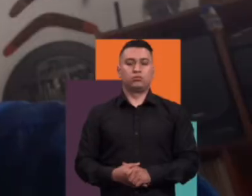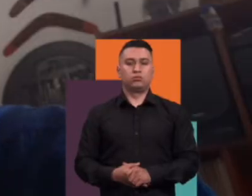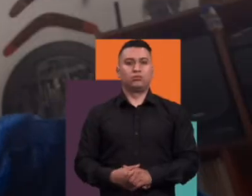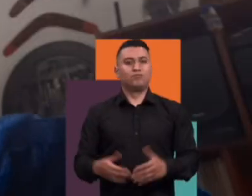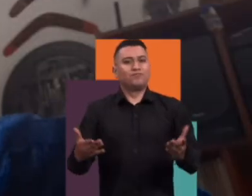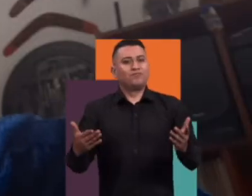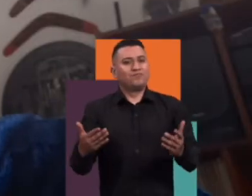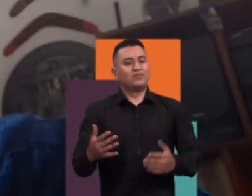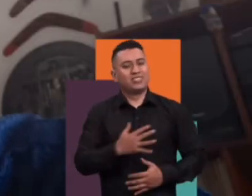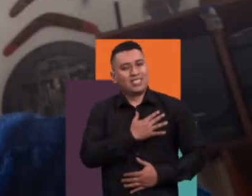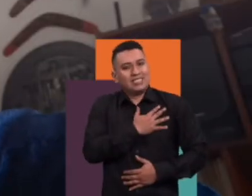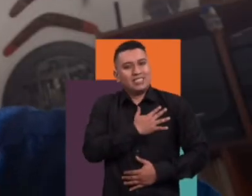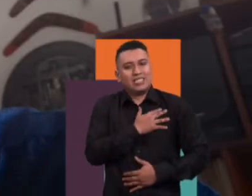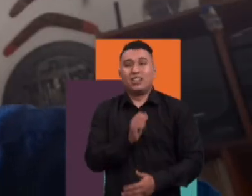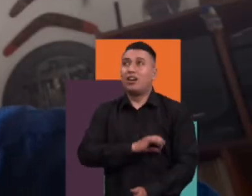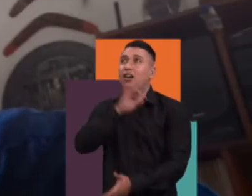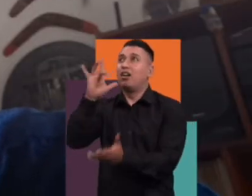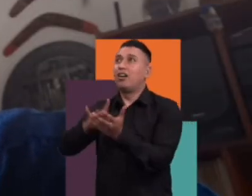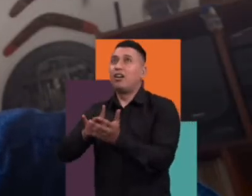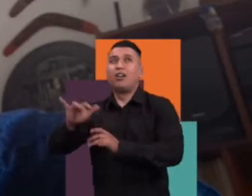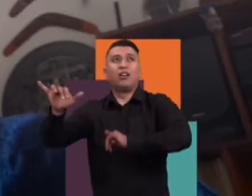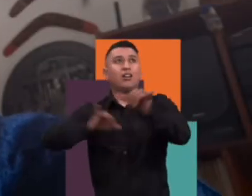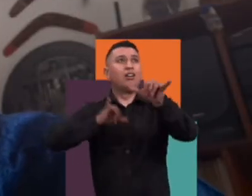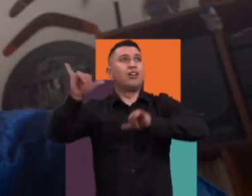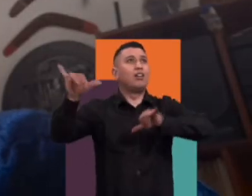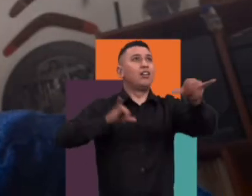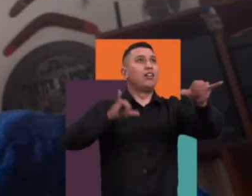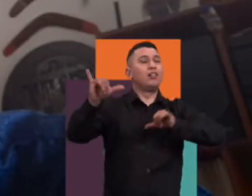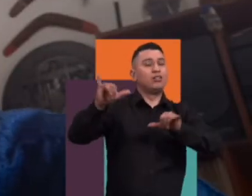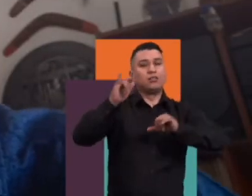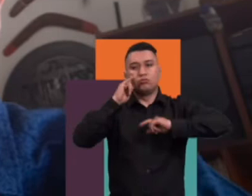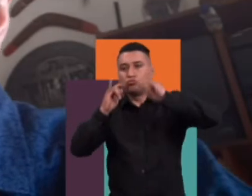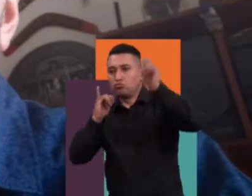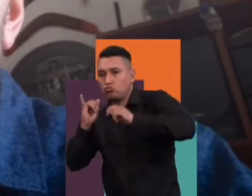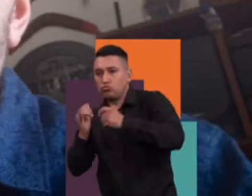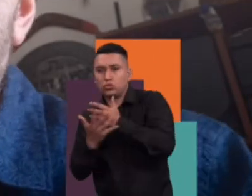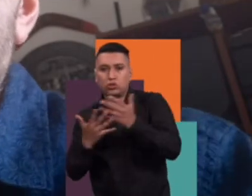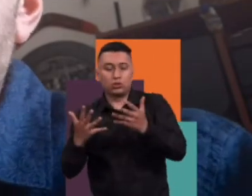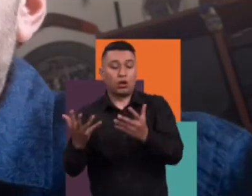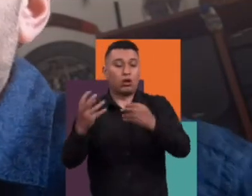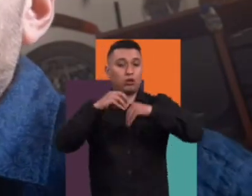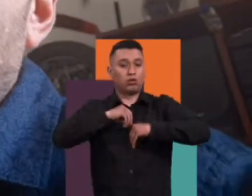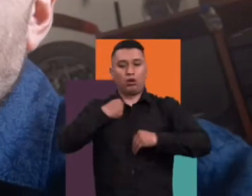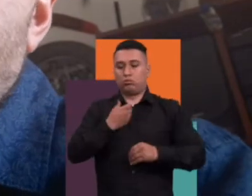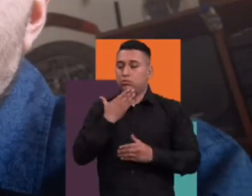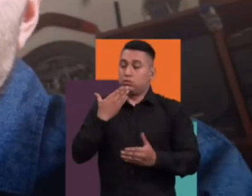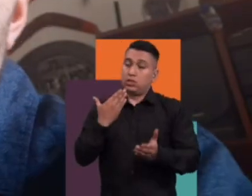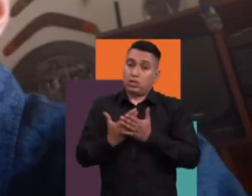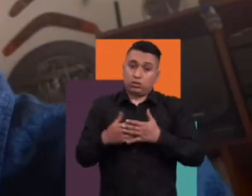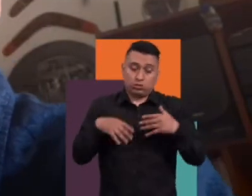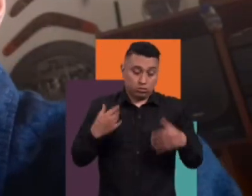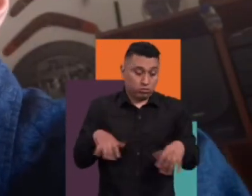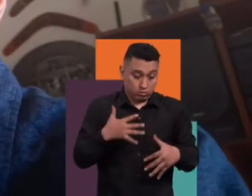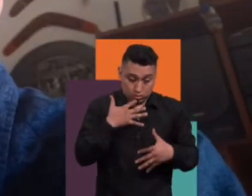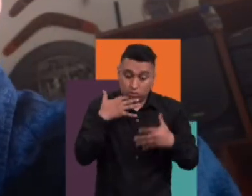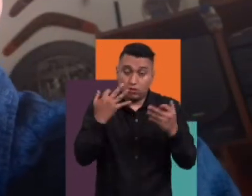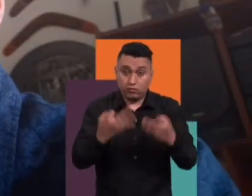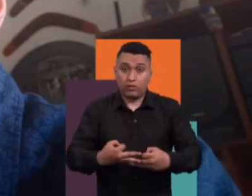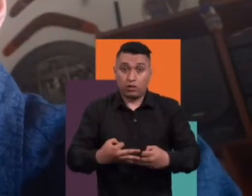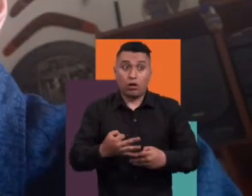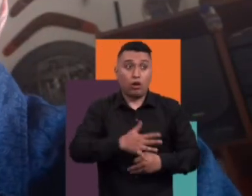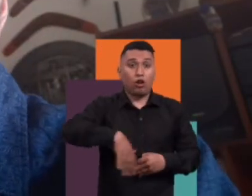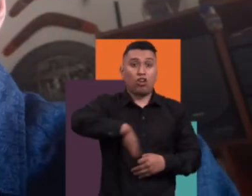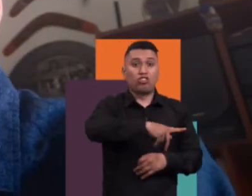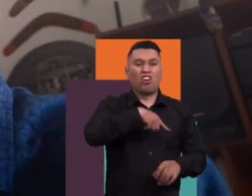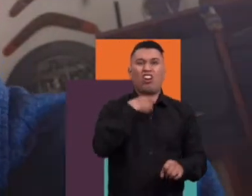Siempre fue un cariño muy grande y el crecer viajando, el crecer trabajando con una disciplina y una visión también distinta. Fue algo que debo agradecer muchísimo y que no